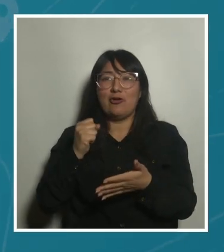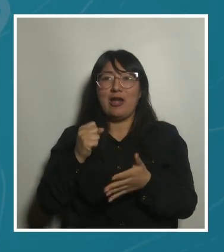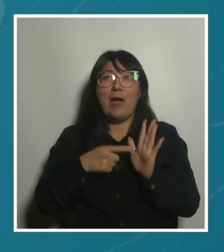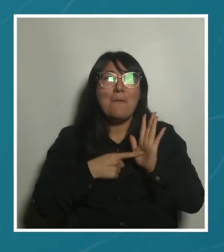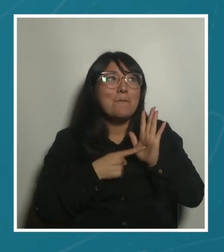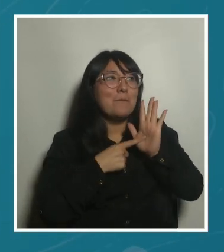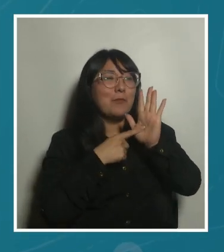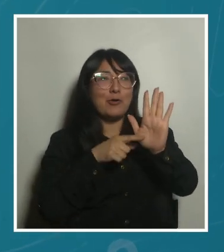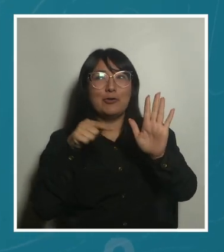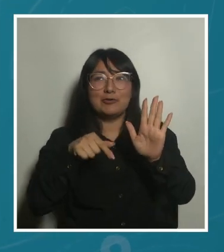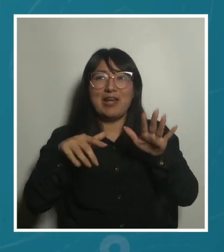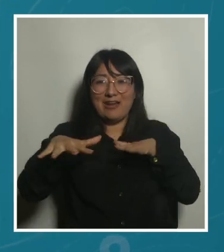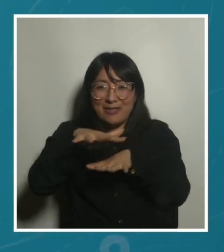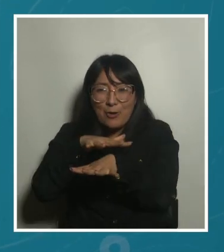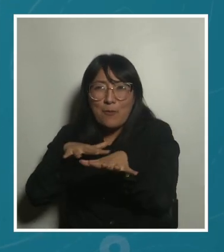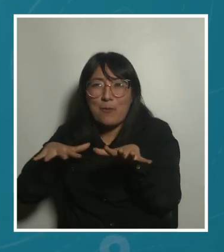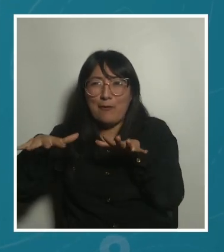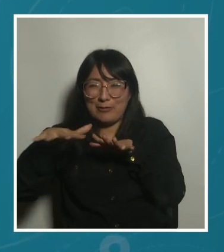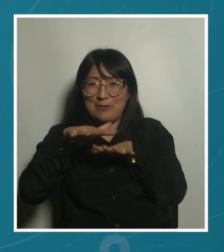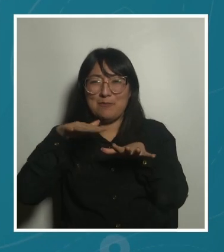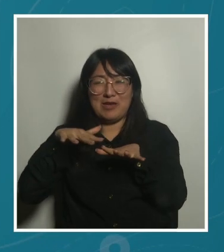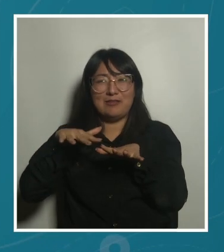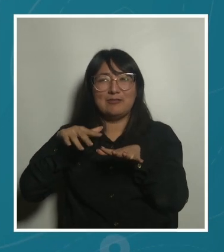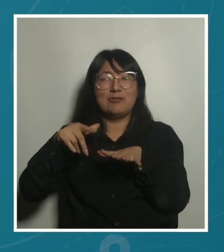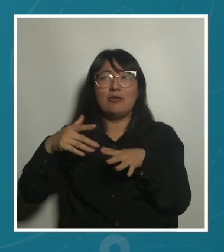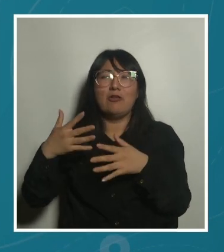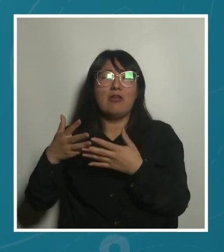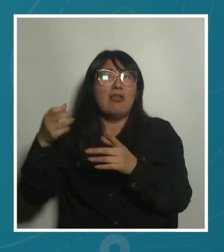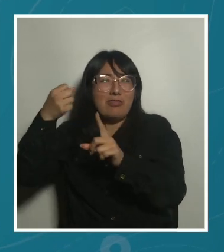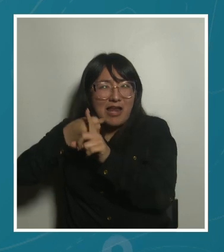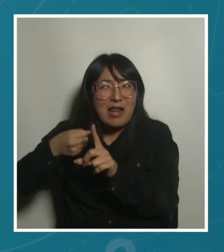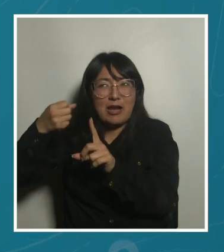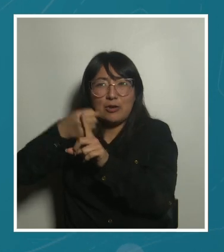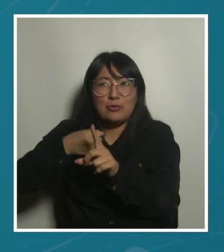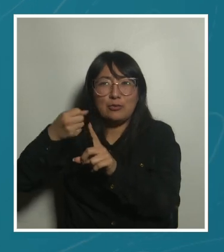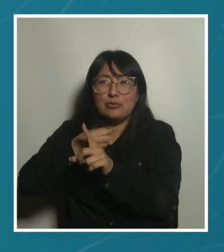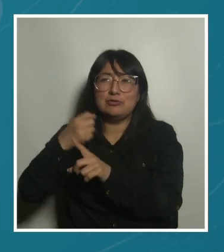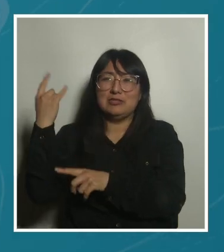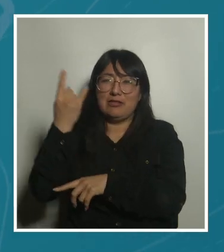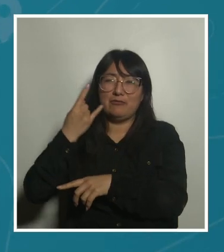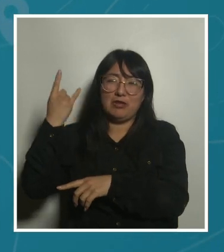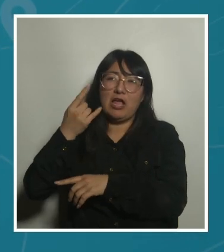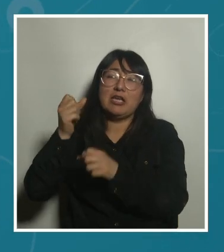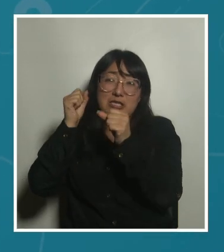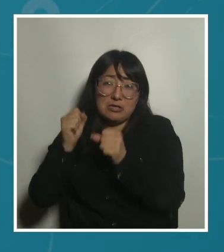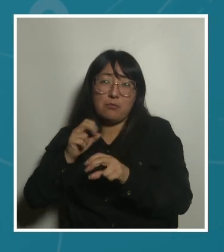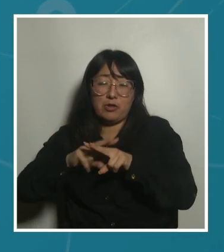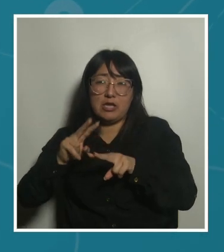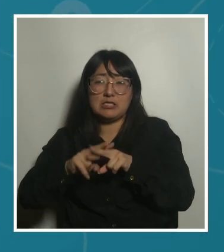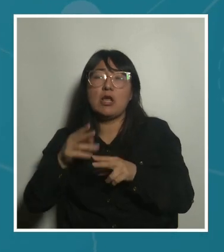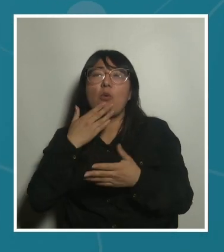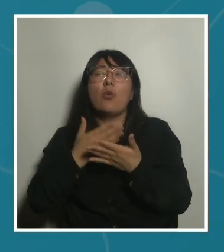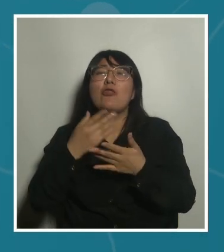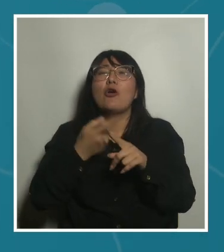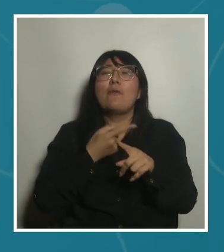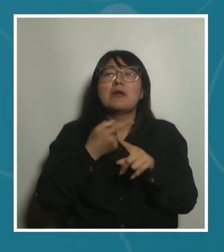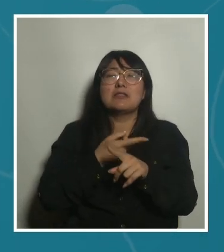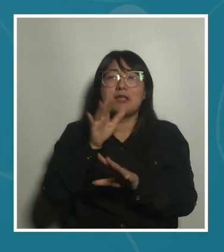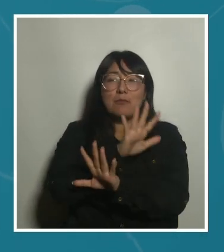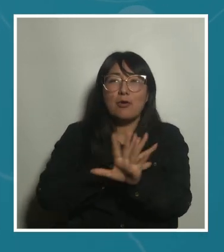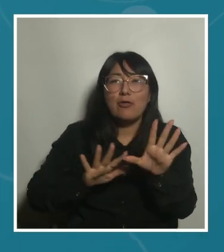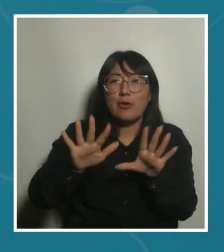genealogía desde los movimientos de base y desde la academia, que pueden suceder jornadas como esta, en que hablamos de cuidados e